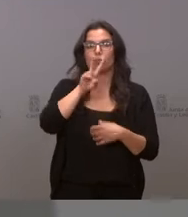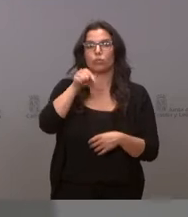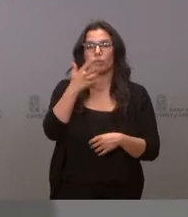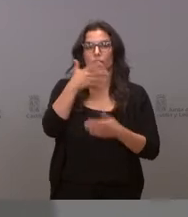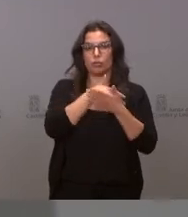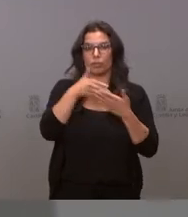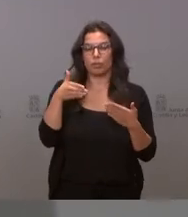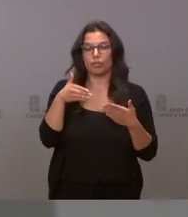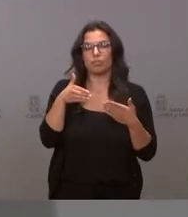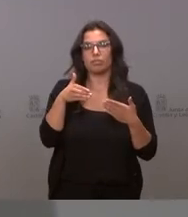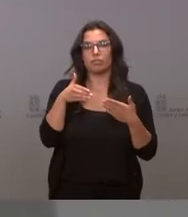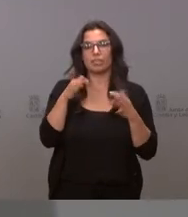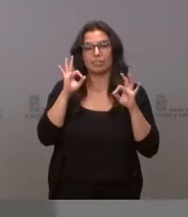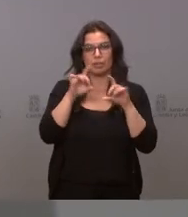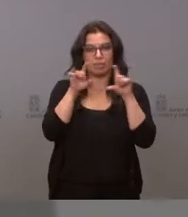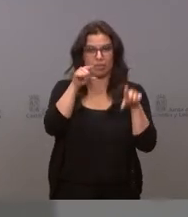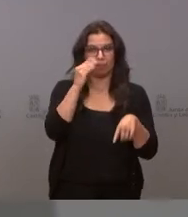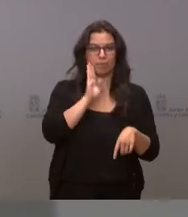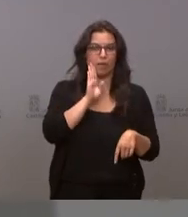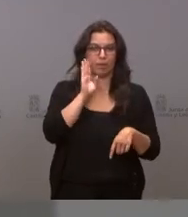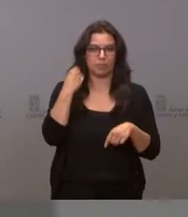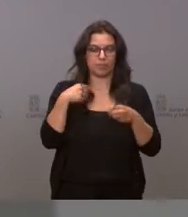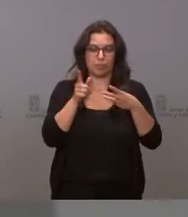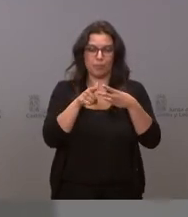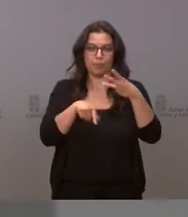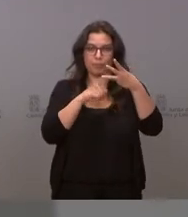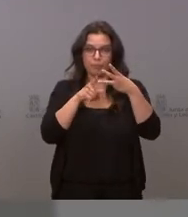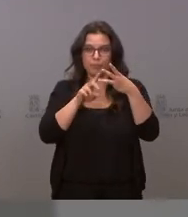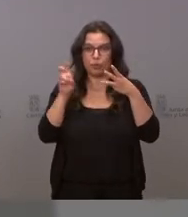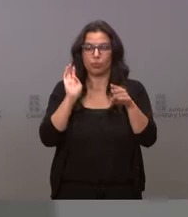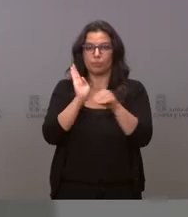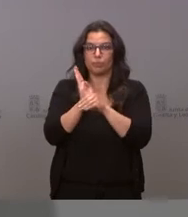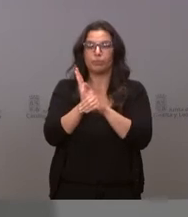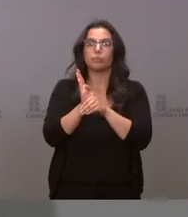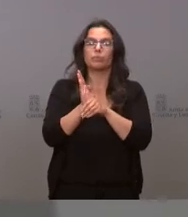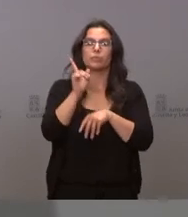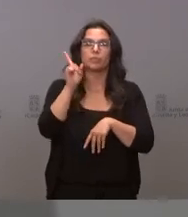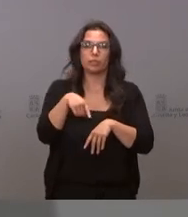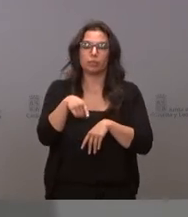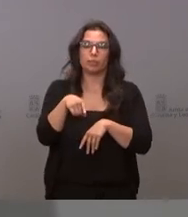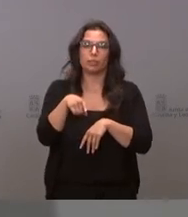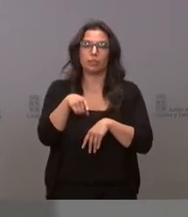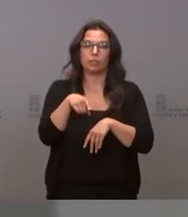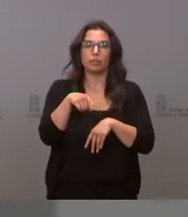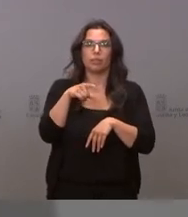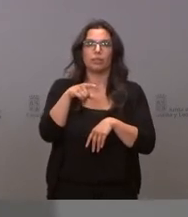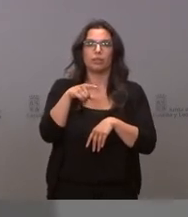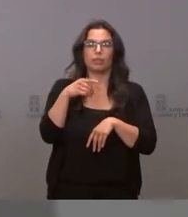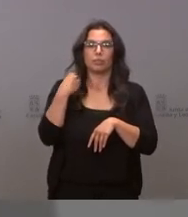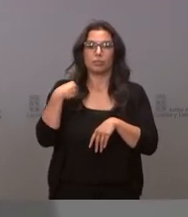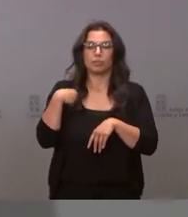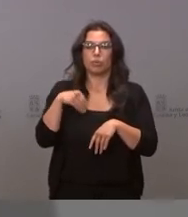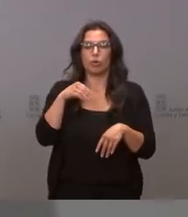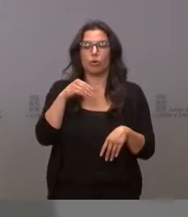en esta misma empresa. Otra subvención, destinada también a Telecil, de